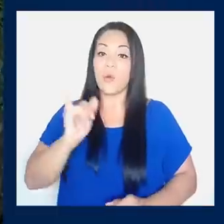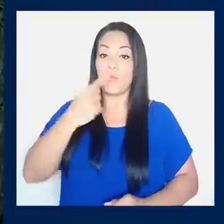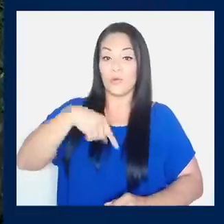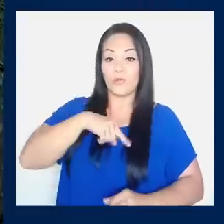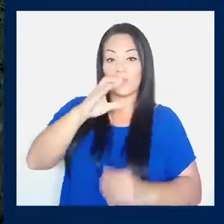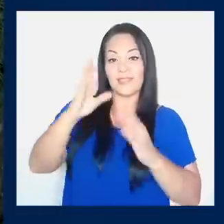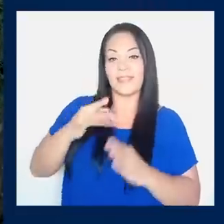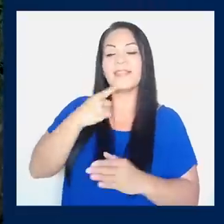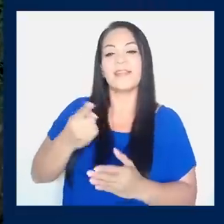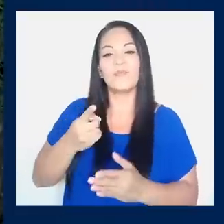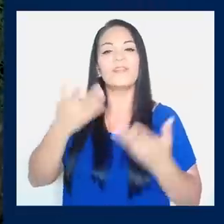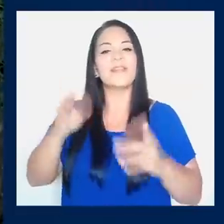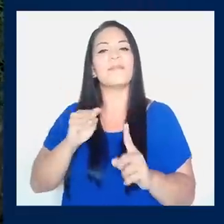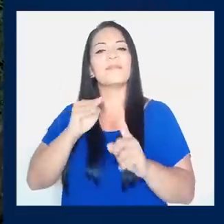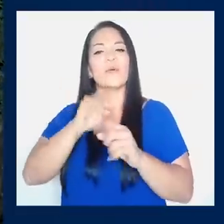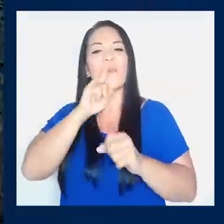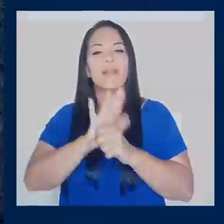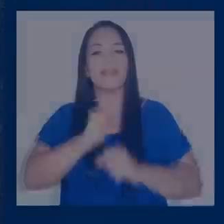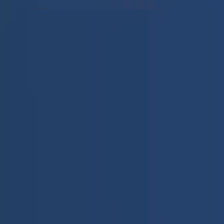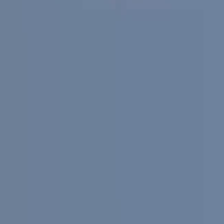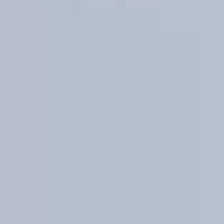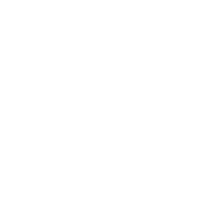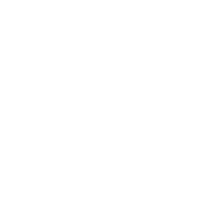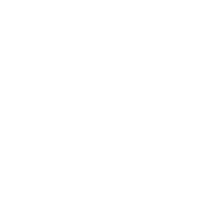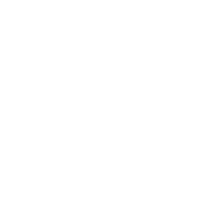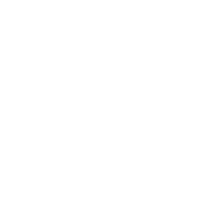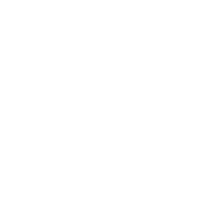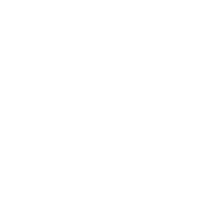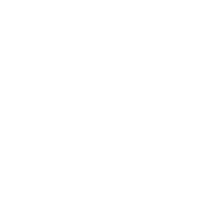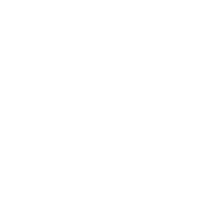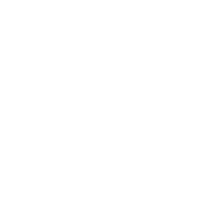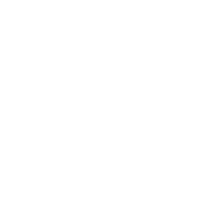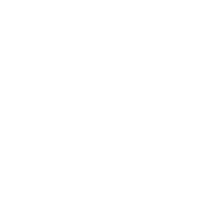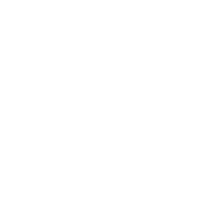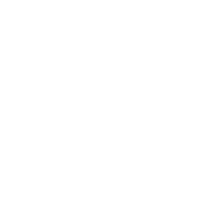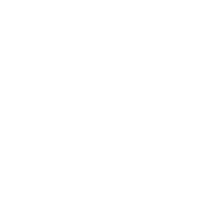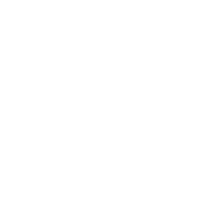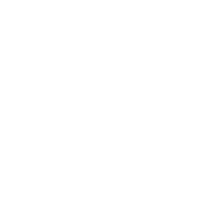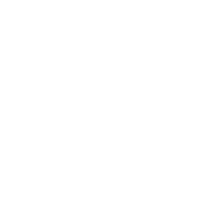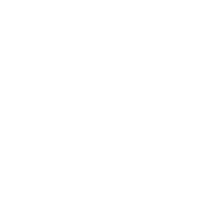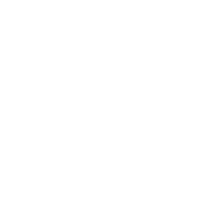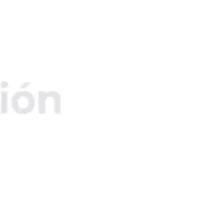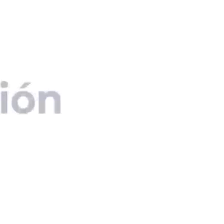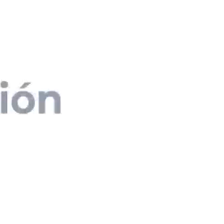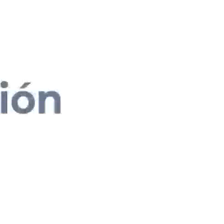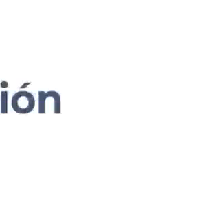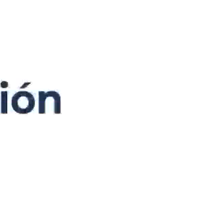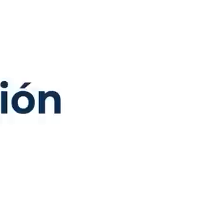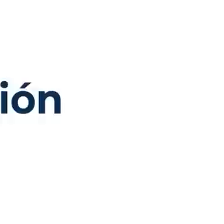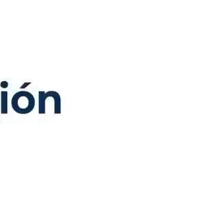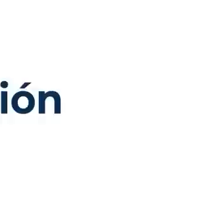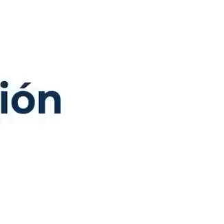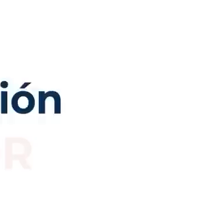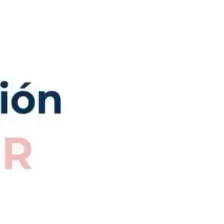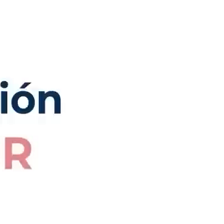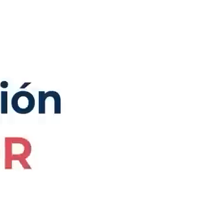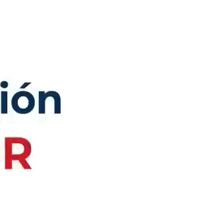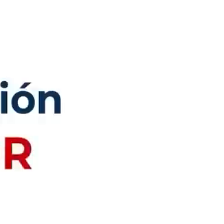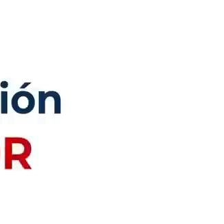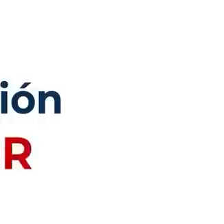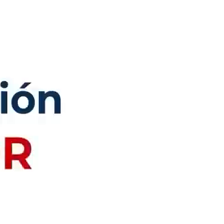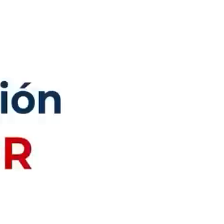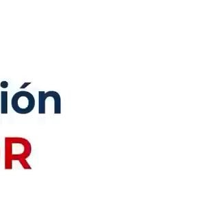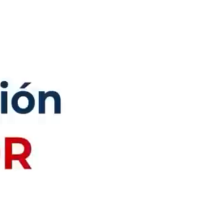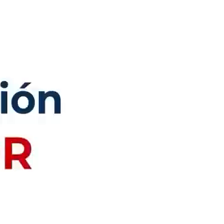Como diríamos los tecos, misión cumplida. Costa Rica tiene como firme propósito que la próxima generación